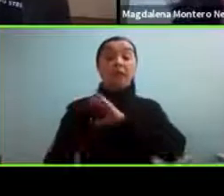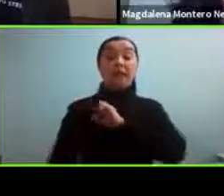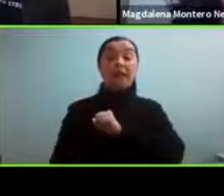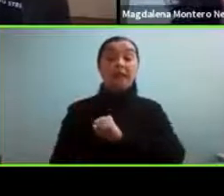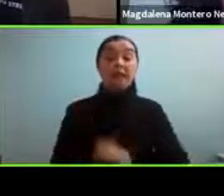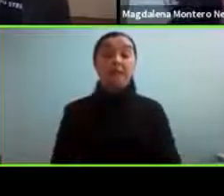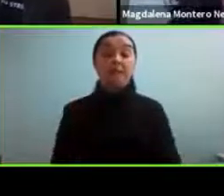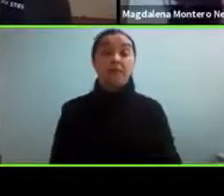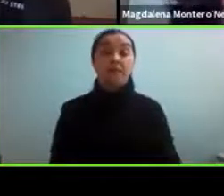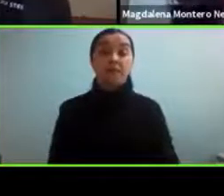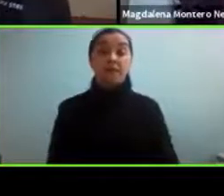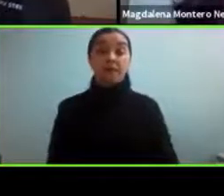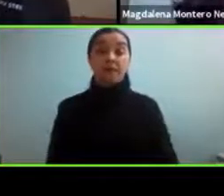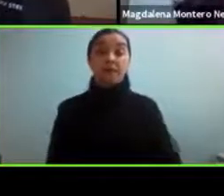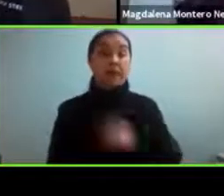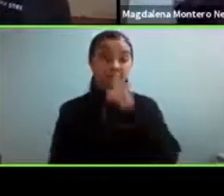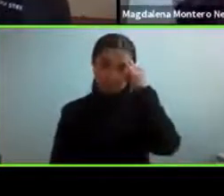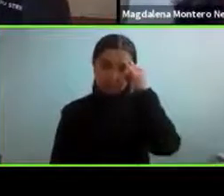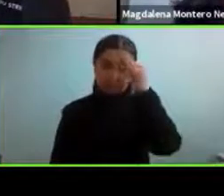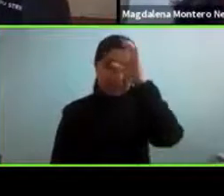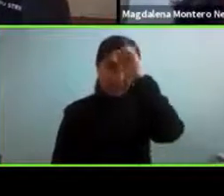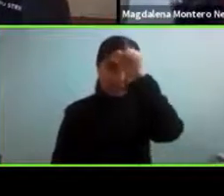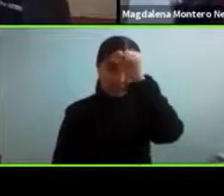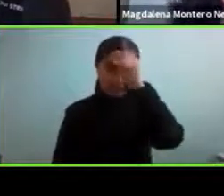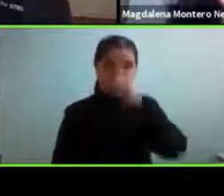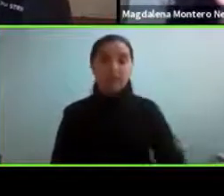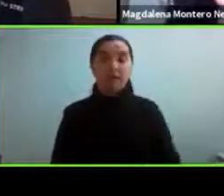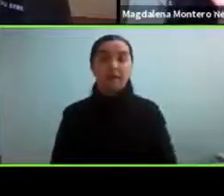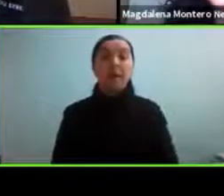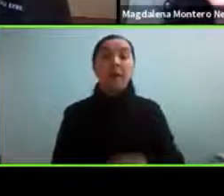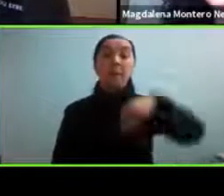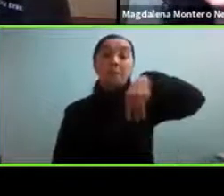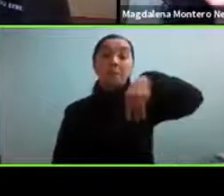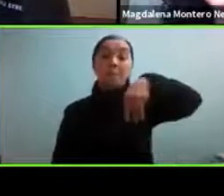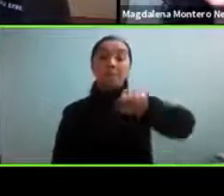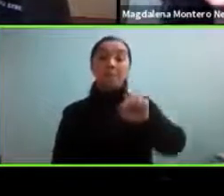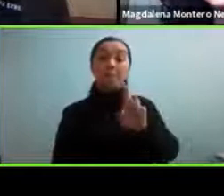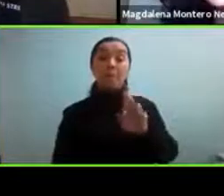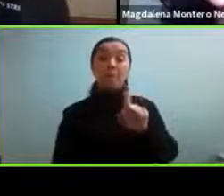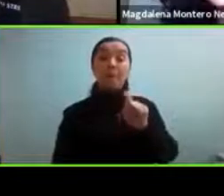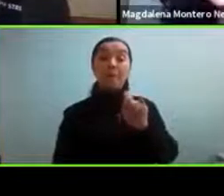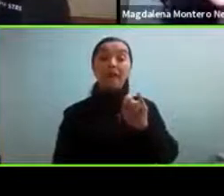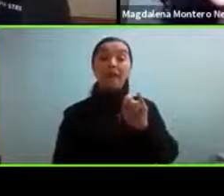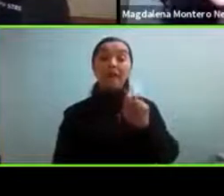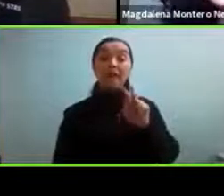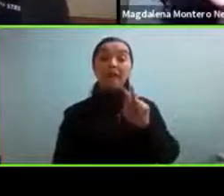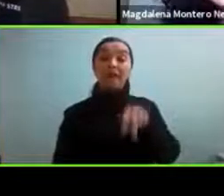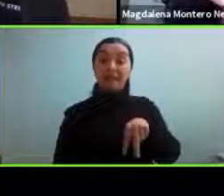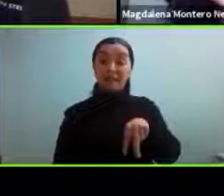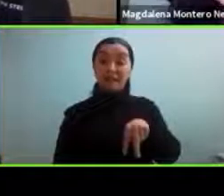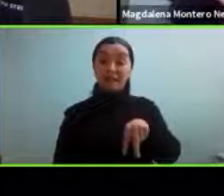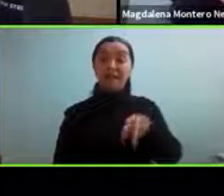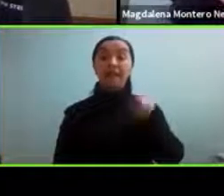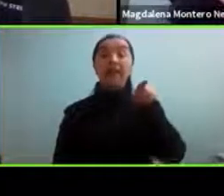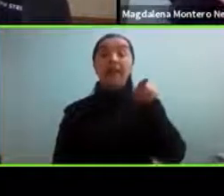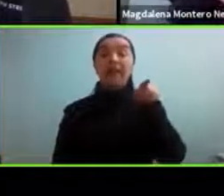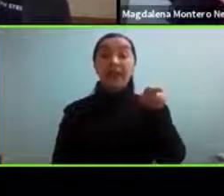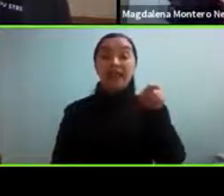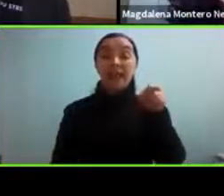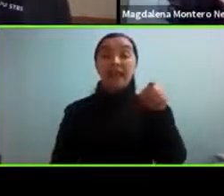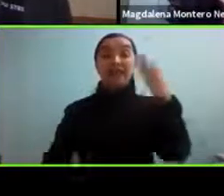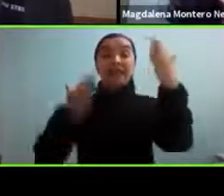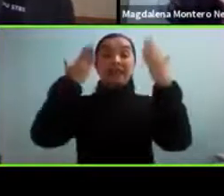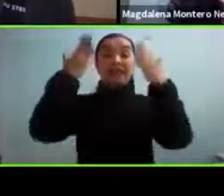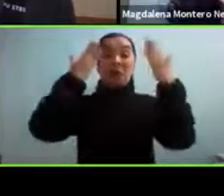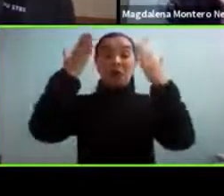Finalizaremos las exposiciones con Martín Casasus, Martín es psicólogo, antes de viajar a fuera de Chile para seguir aprendiendo el trabajo con